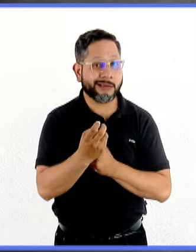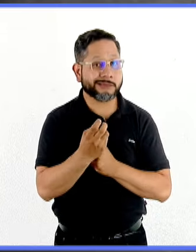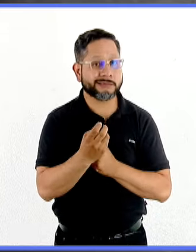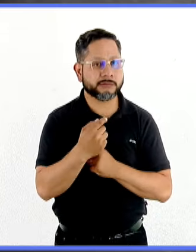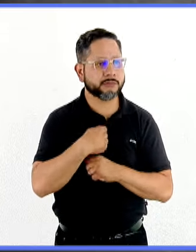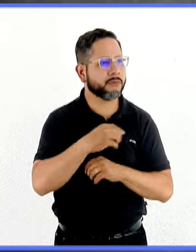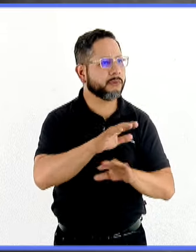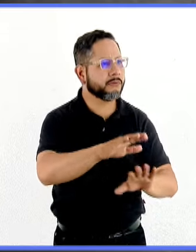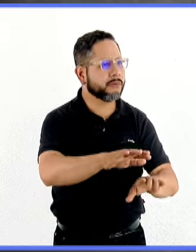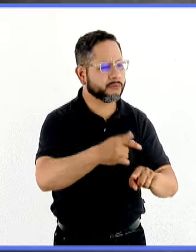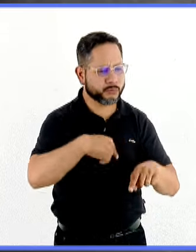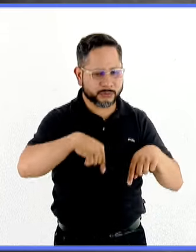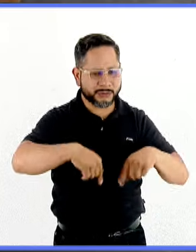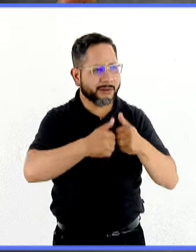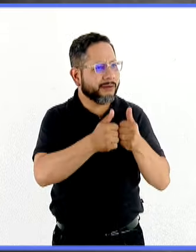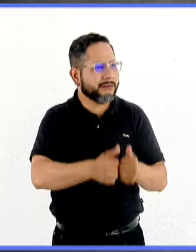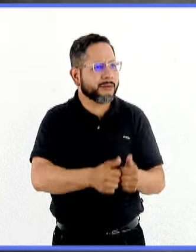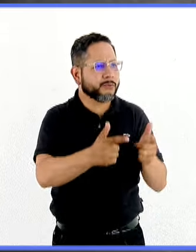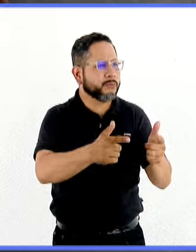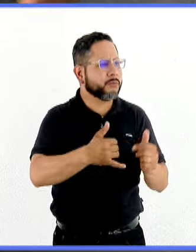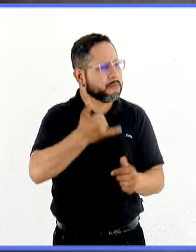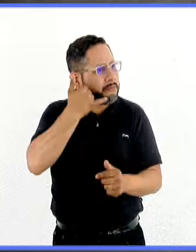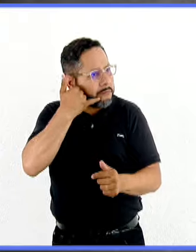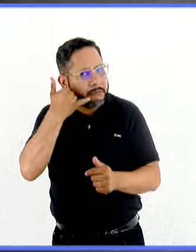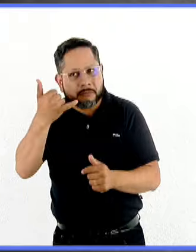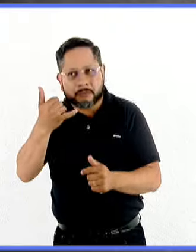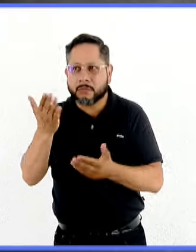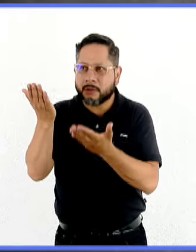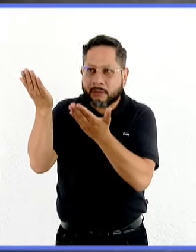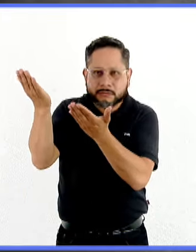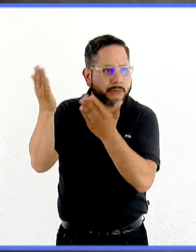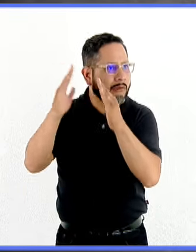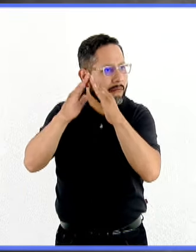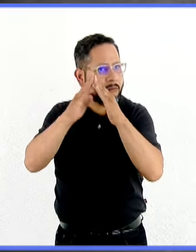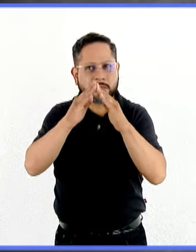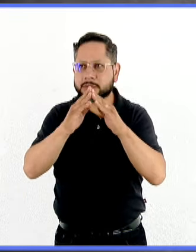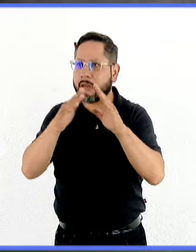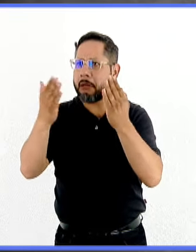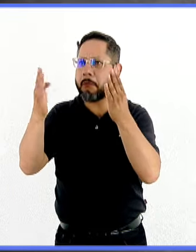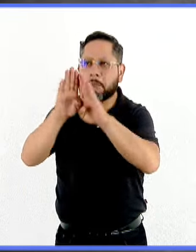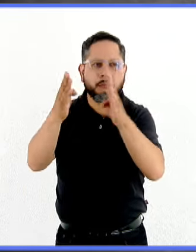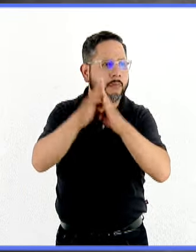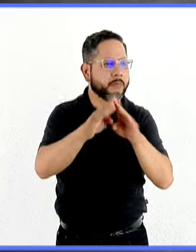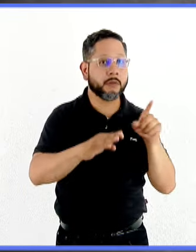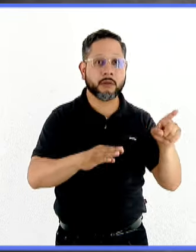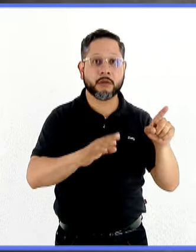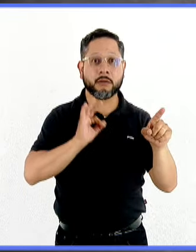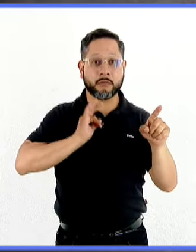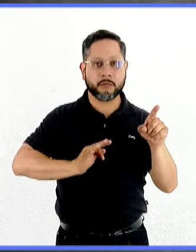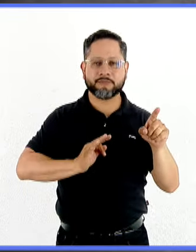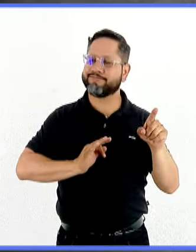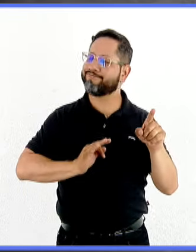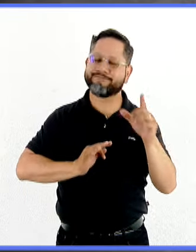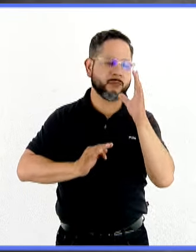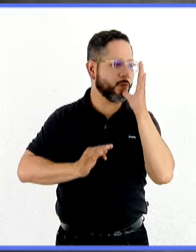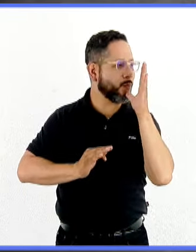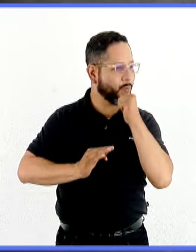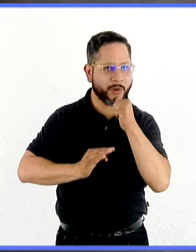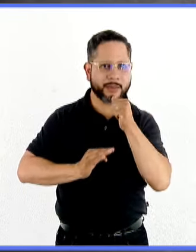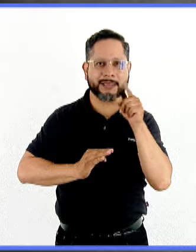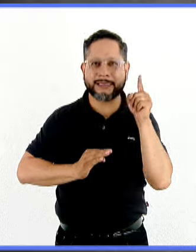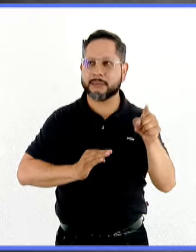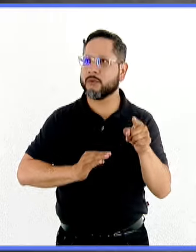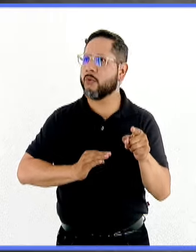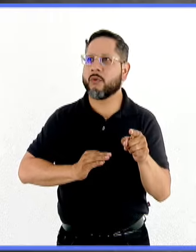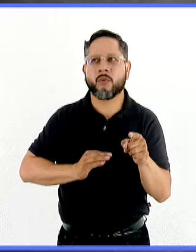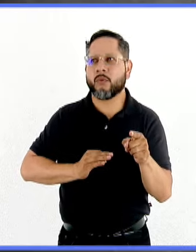de que se le diga, bueno, ya estás aquí, habla por teléfono, revisa que se haya quedado todo cerrado, y eso no mitiga la ansiedad del sujeto. O sea, es decir, ante la